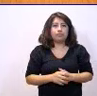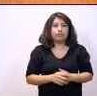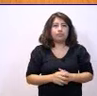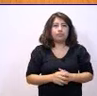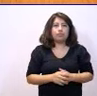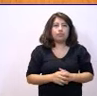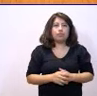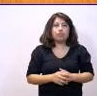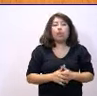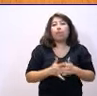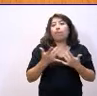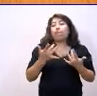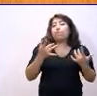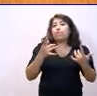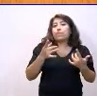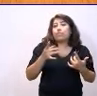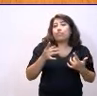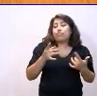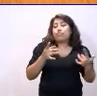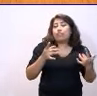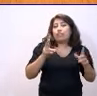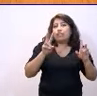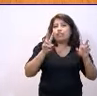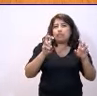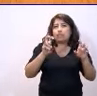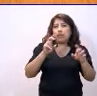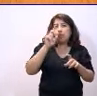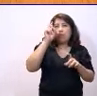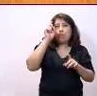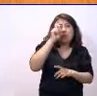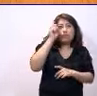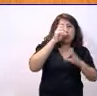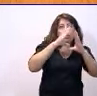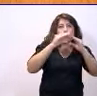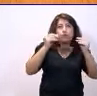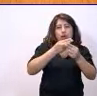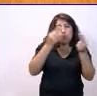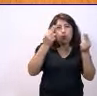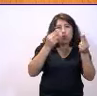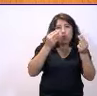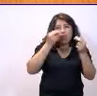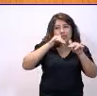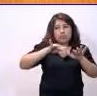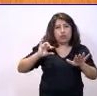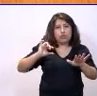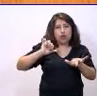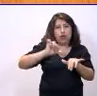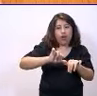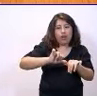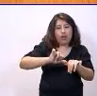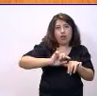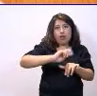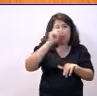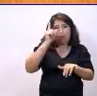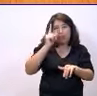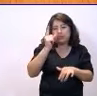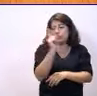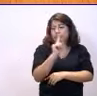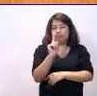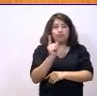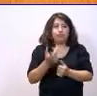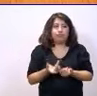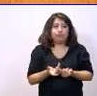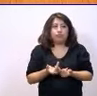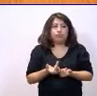Capellán. No es cierto que haya más docentes en la universidad pública que nunca en la historia. No es verdad, a no ser que